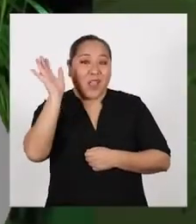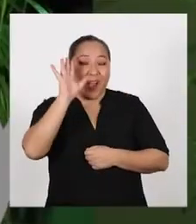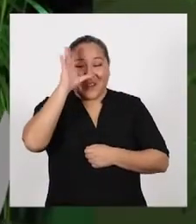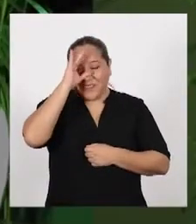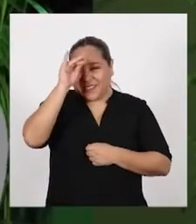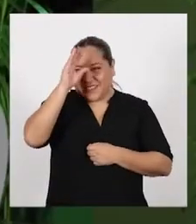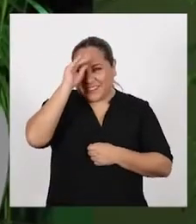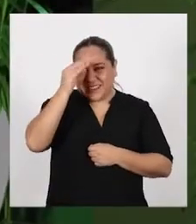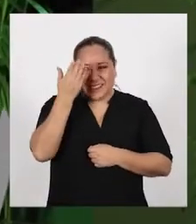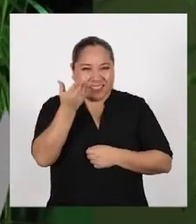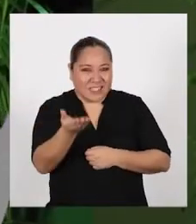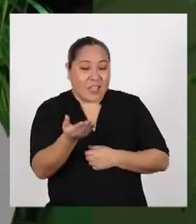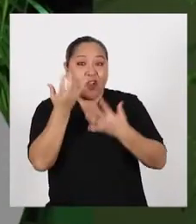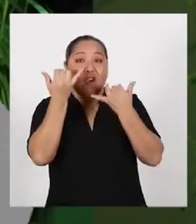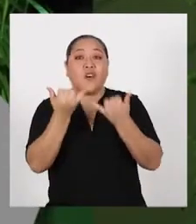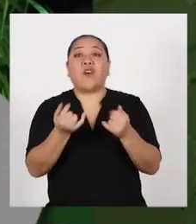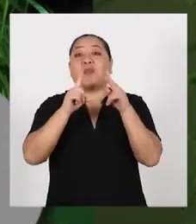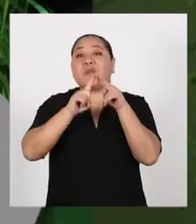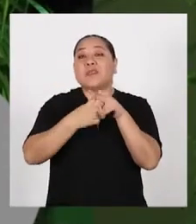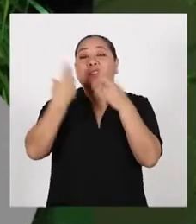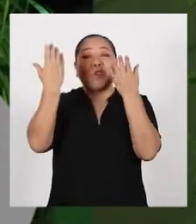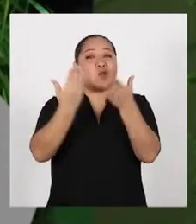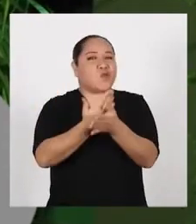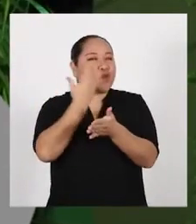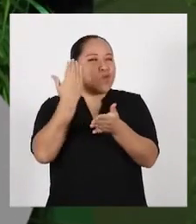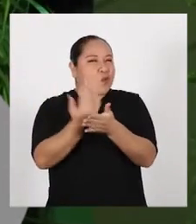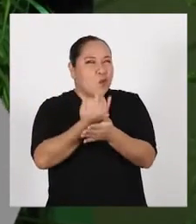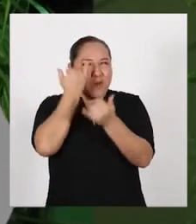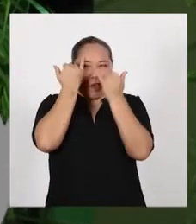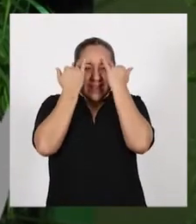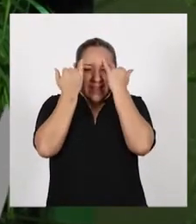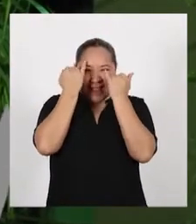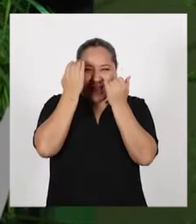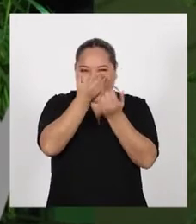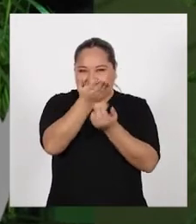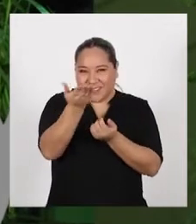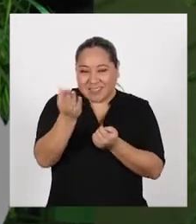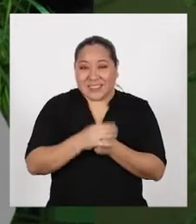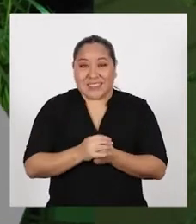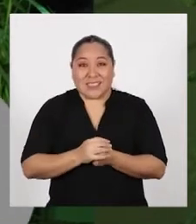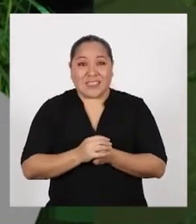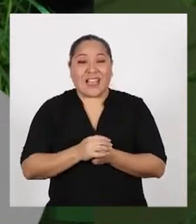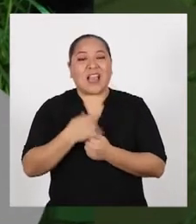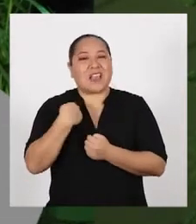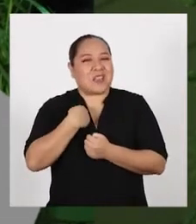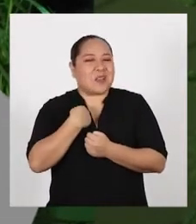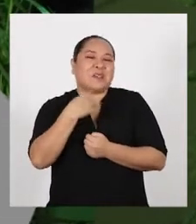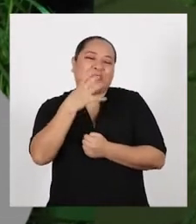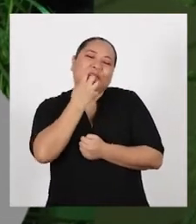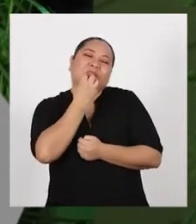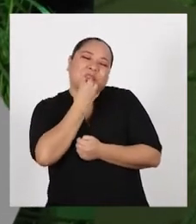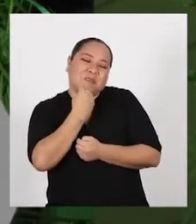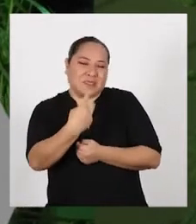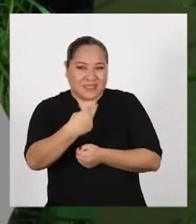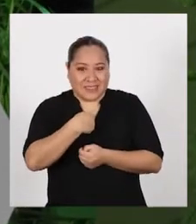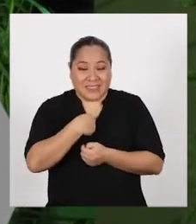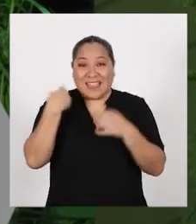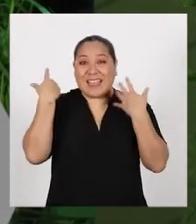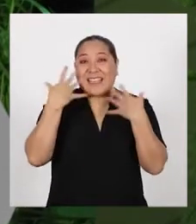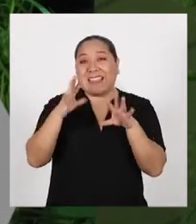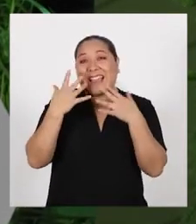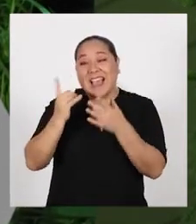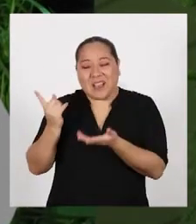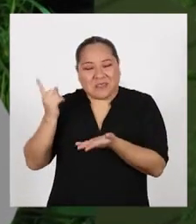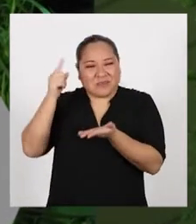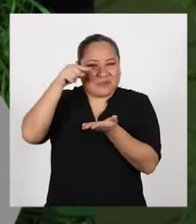¡Hola, chicas y chicos! Hoy empezamos una nueva aventura con ustedes Sé cómo me han extrañado